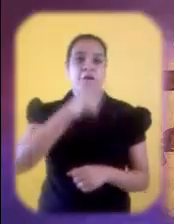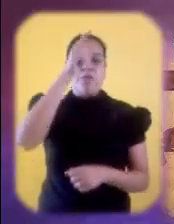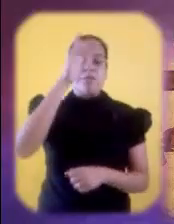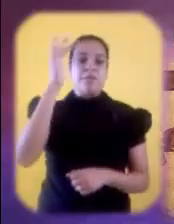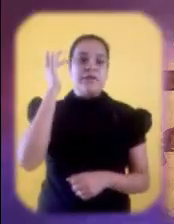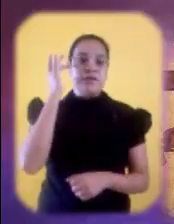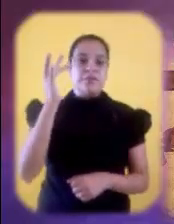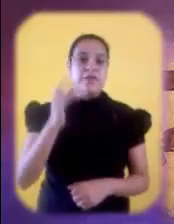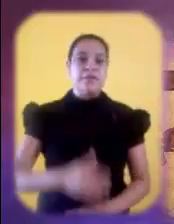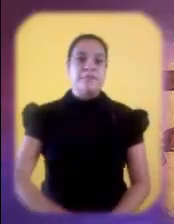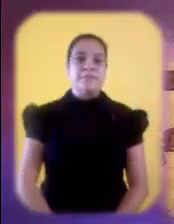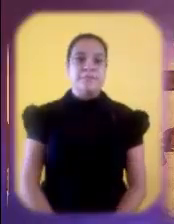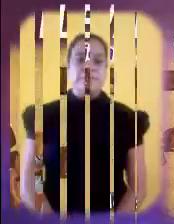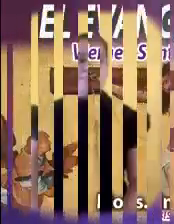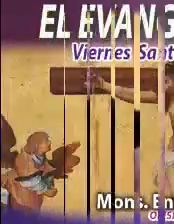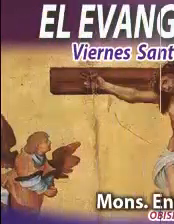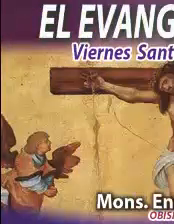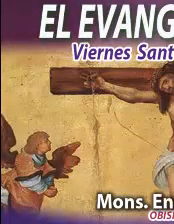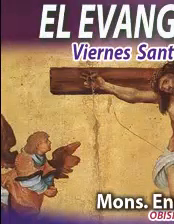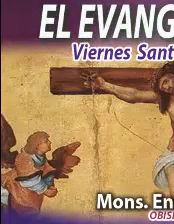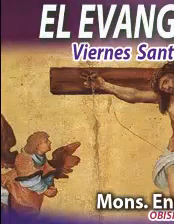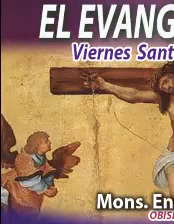y del Hijo y del Espíritu Santo.